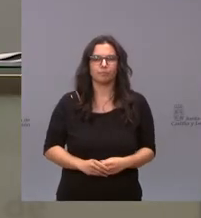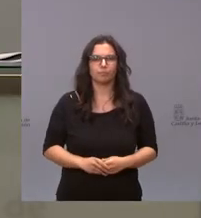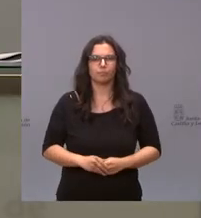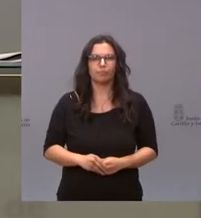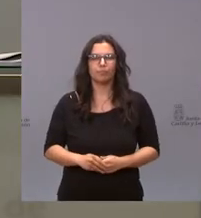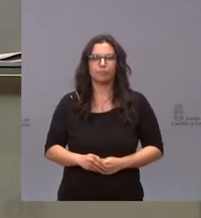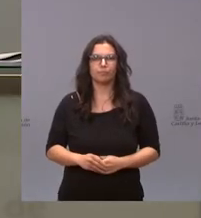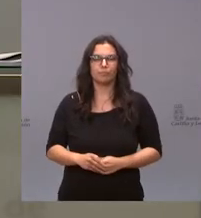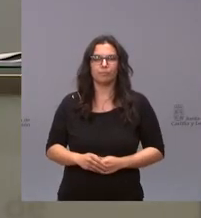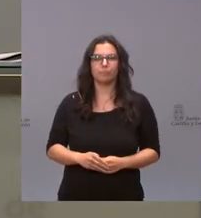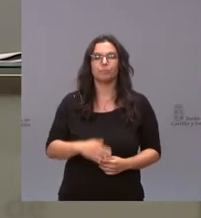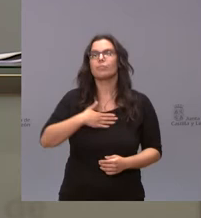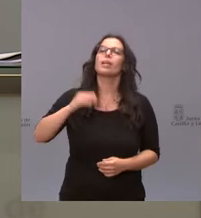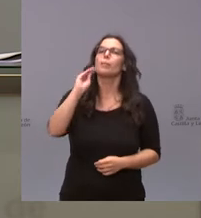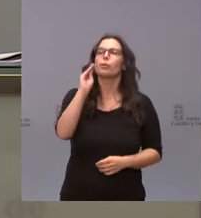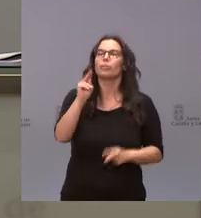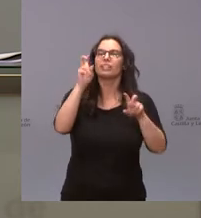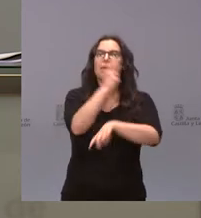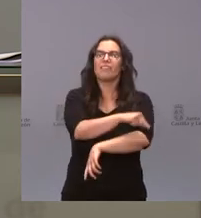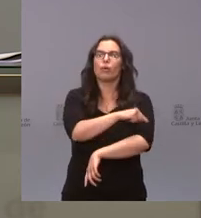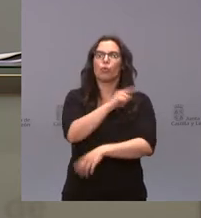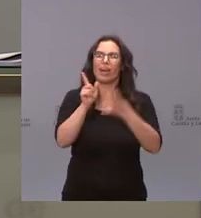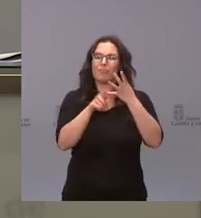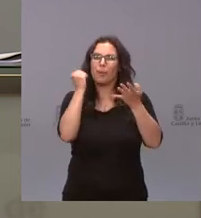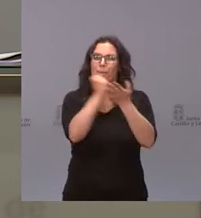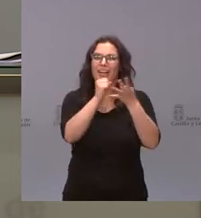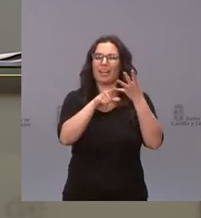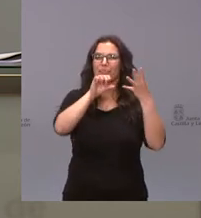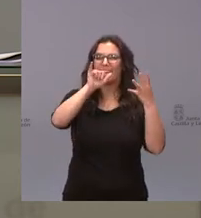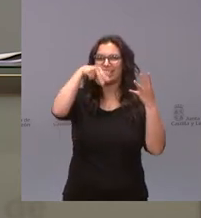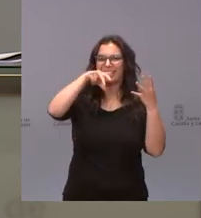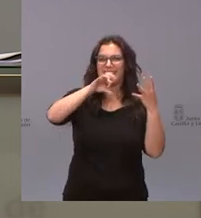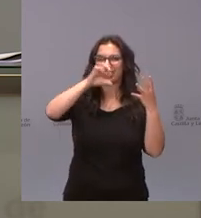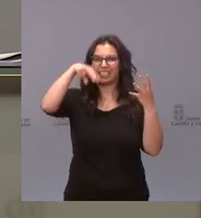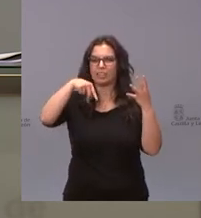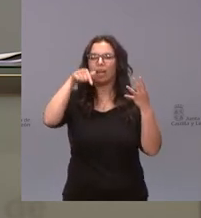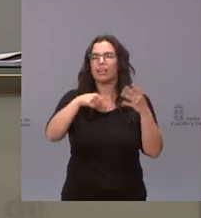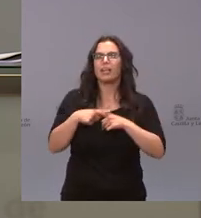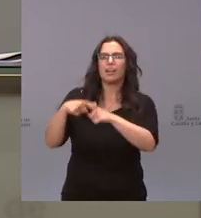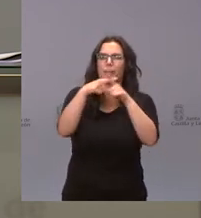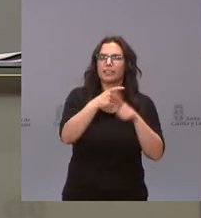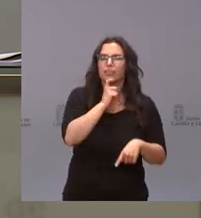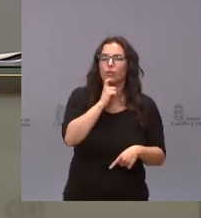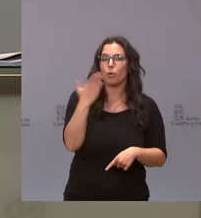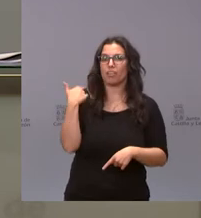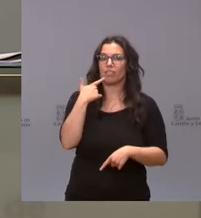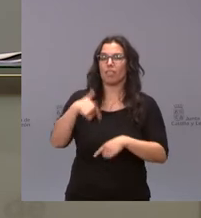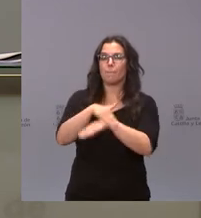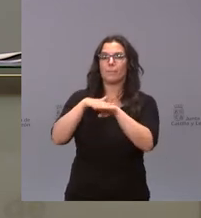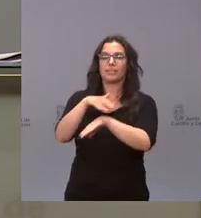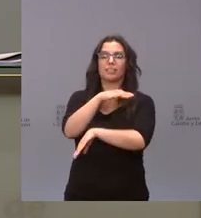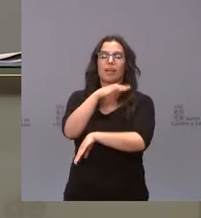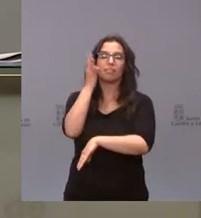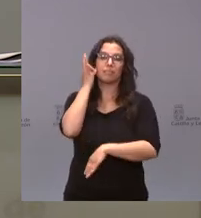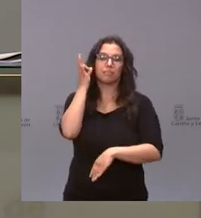Yo quería preguntar por la vacuna de Janssen Castilla y Lón ya sabe cómo la va a repartir y cómo la va a administrar ayer la ministra de Sanidad decía que se iba a priorizar